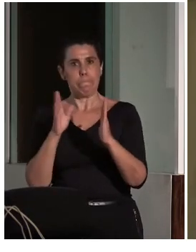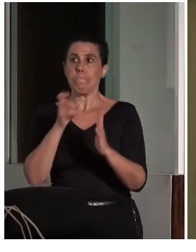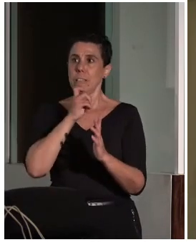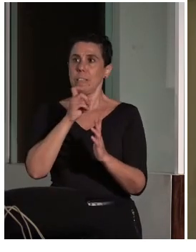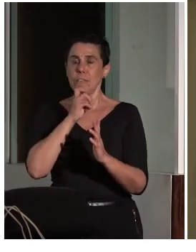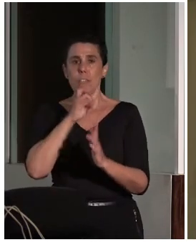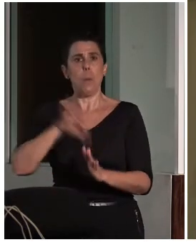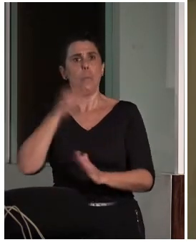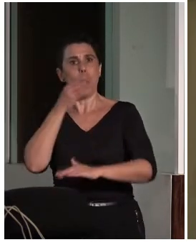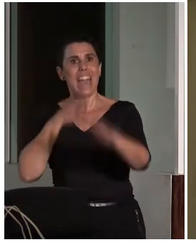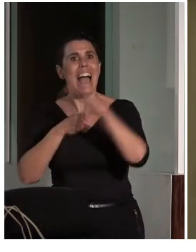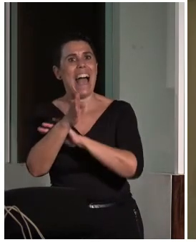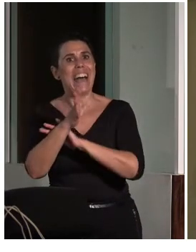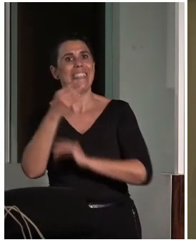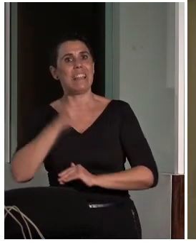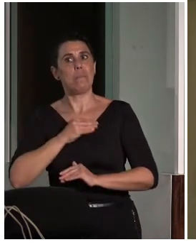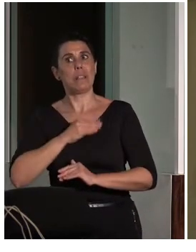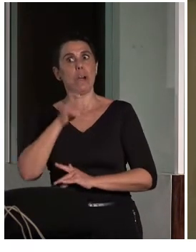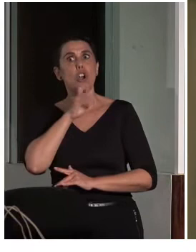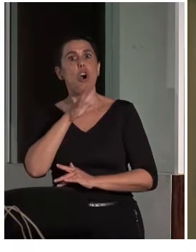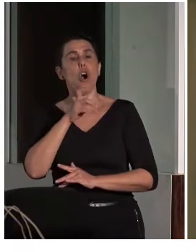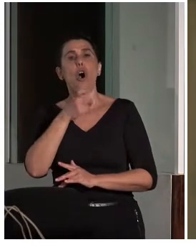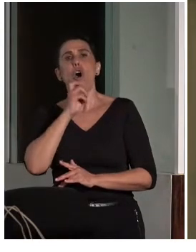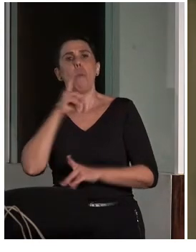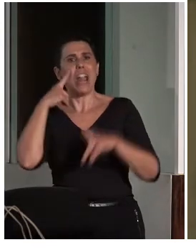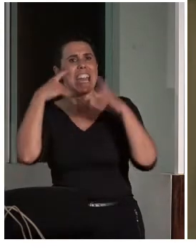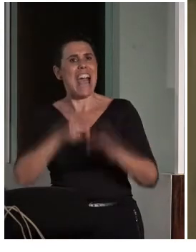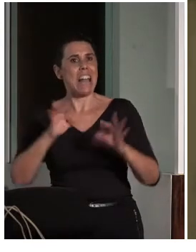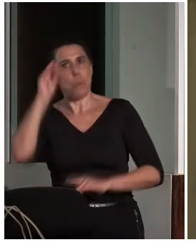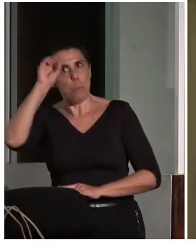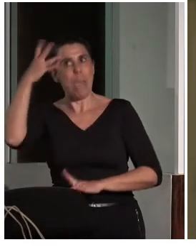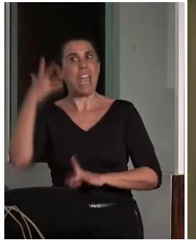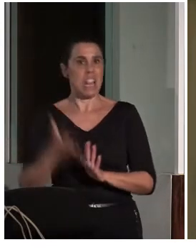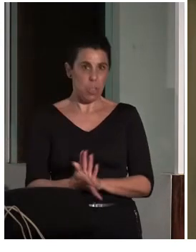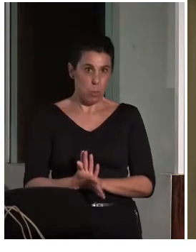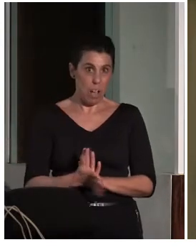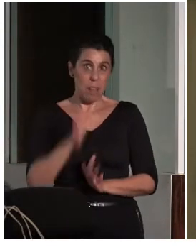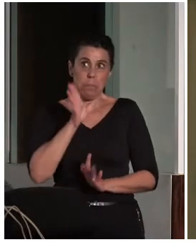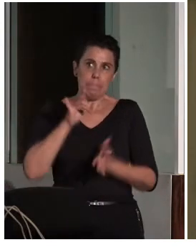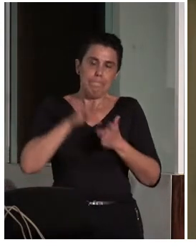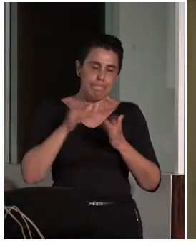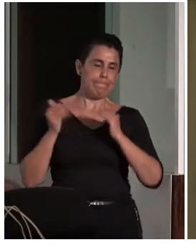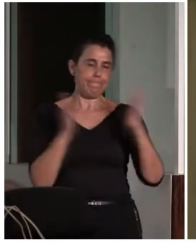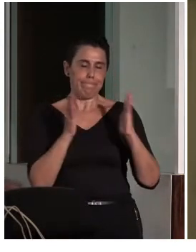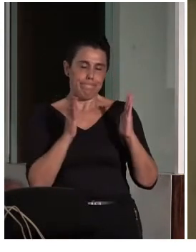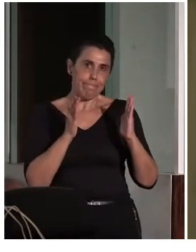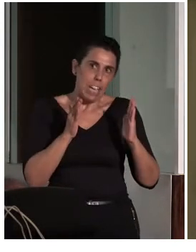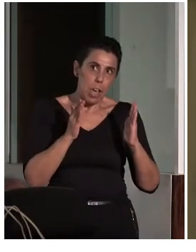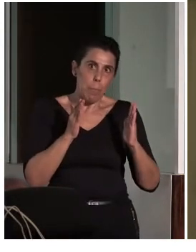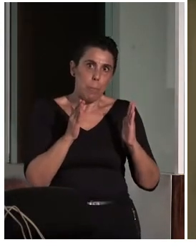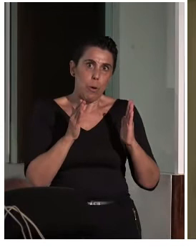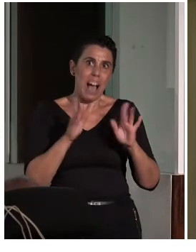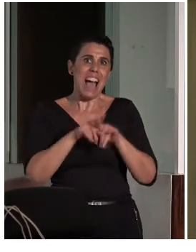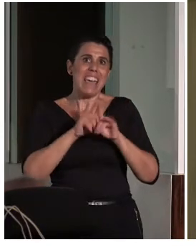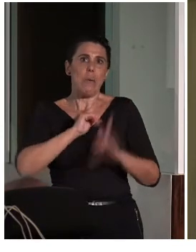a través de esas plataformas virtuales, normalmente suele haber un aislamiento social y sobre todo